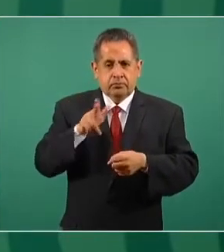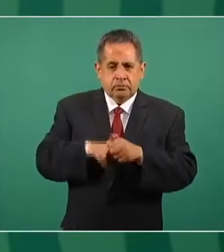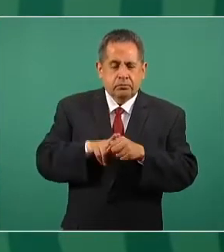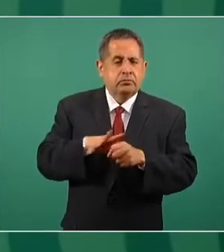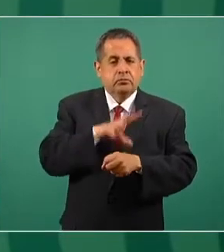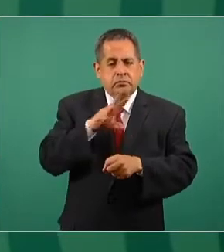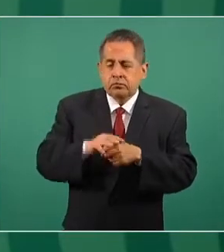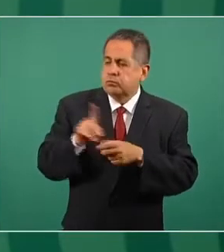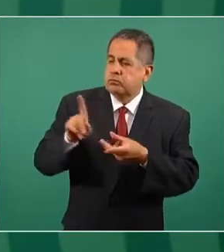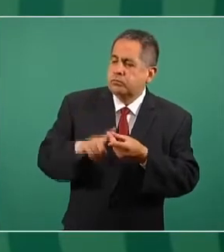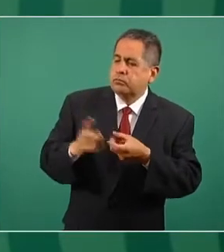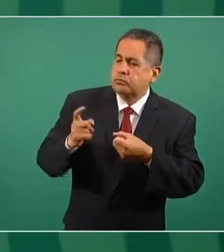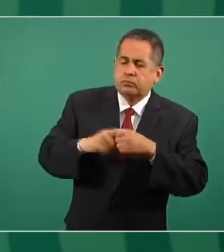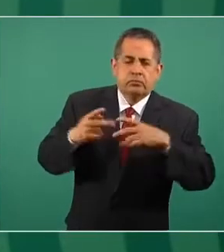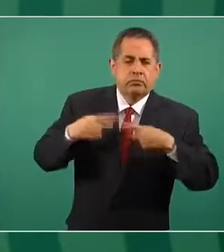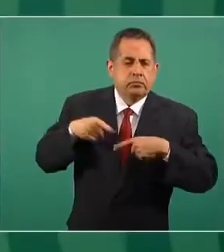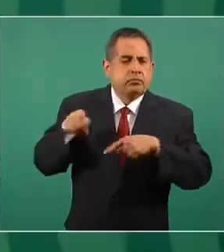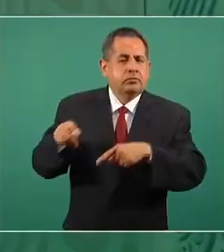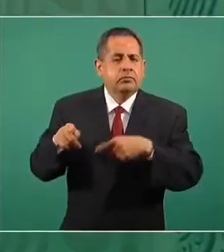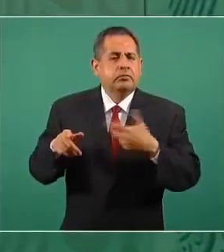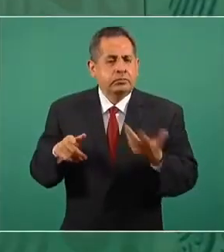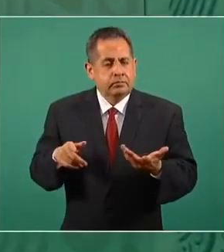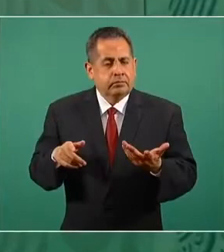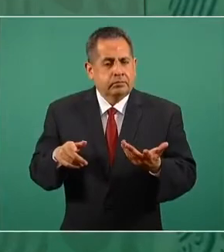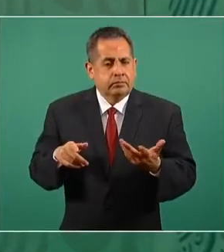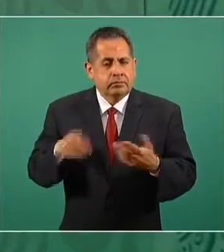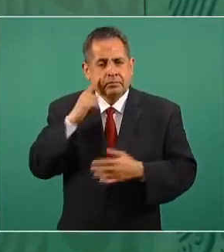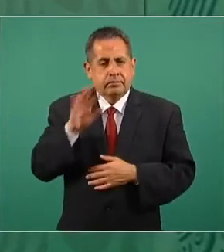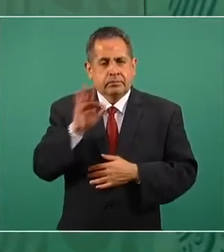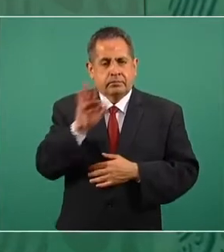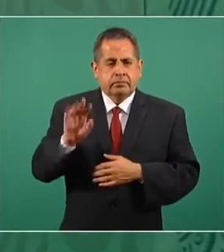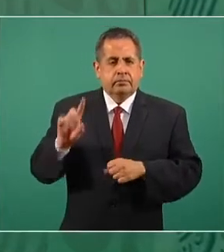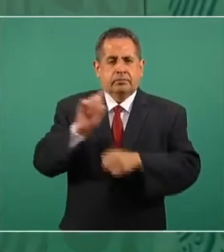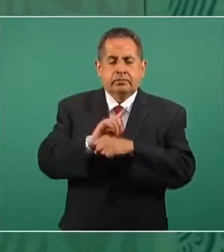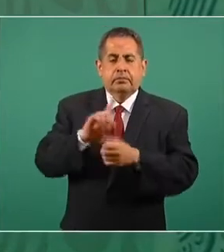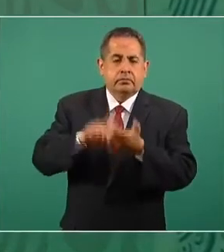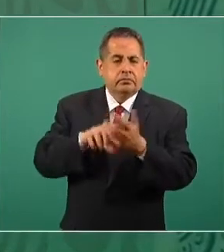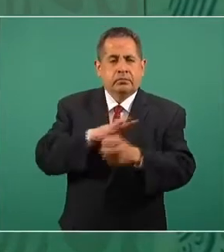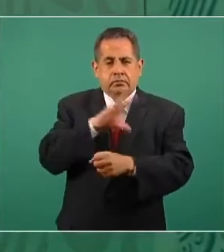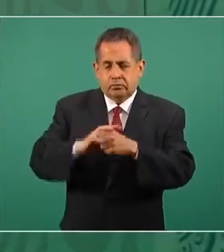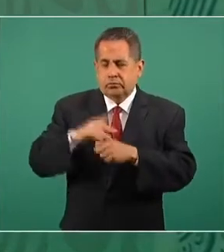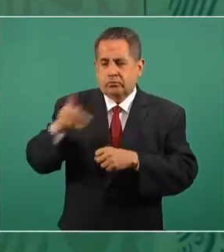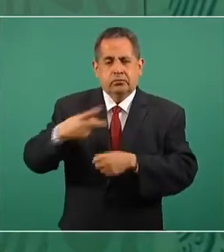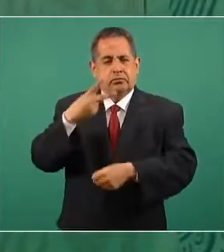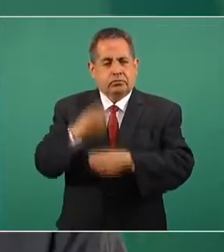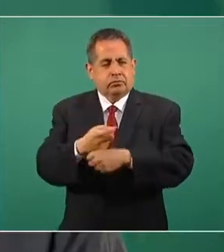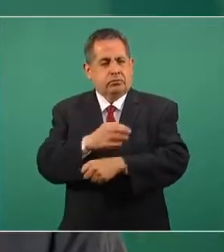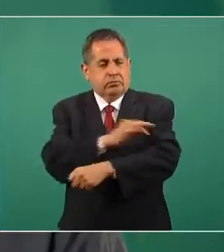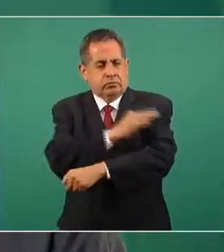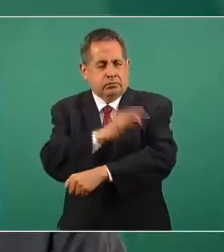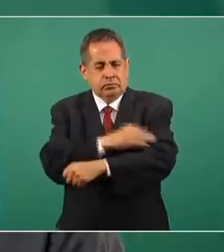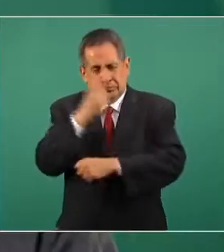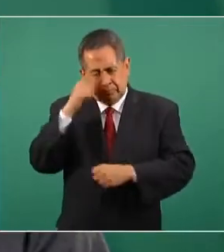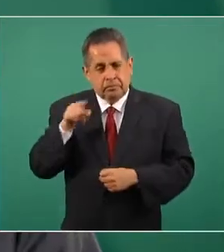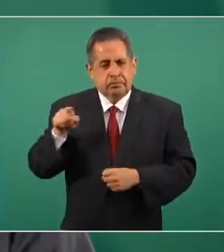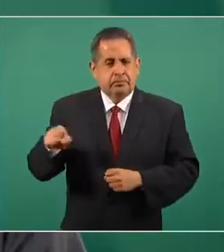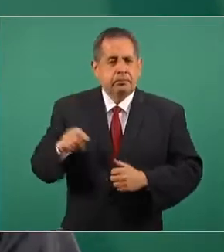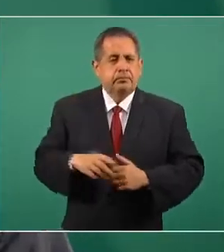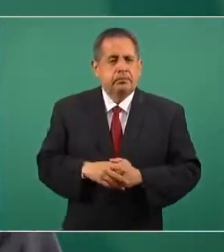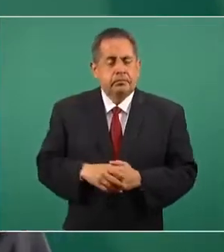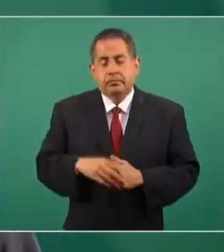adscrito este personal de salud y la fecha en que le toca la segunda dosis de vacunación.